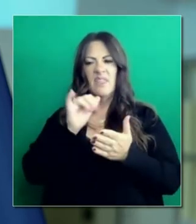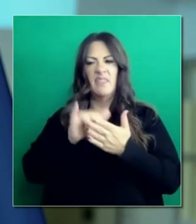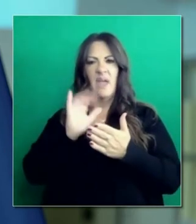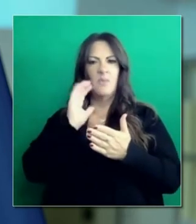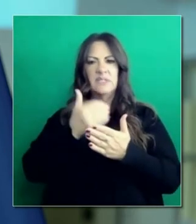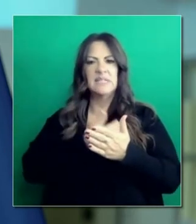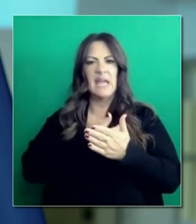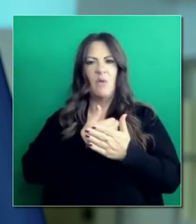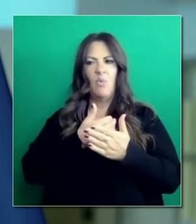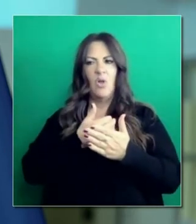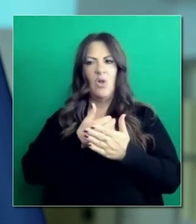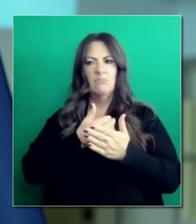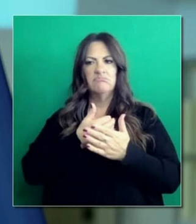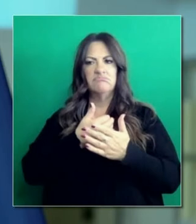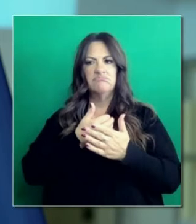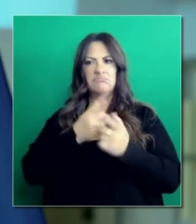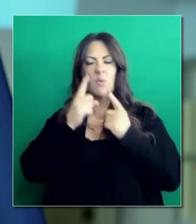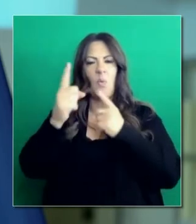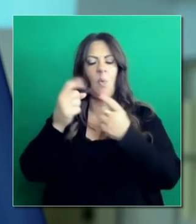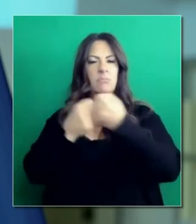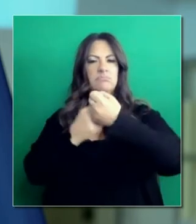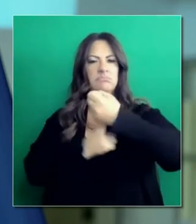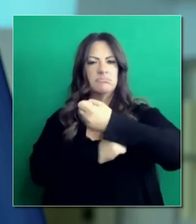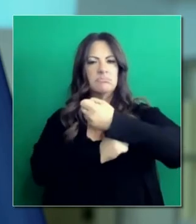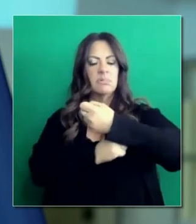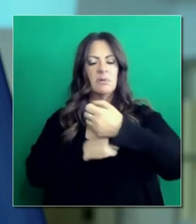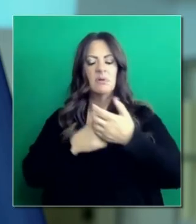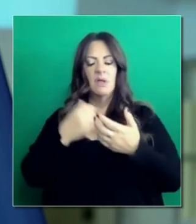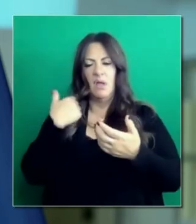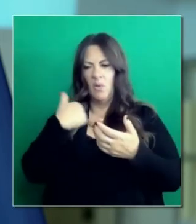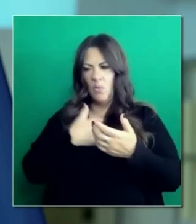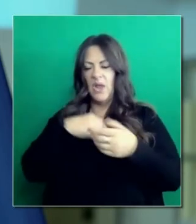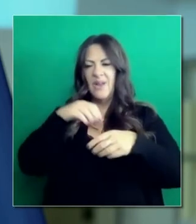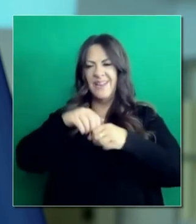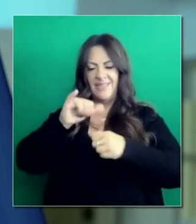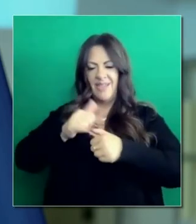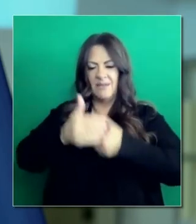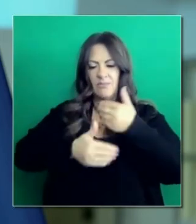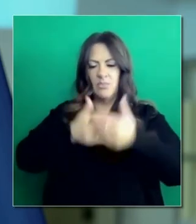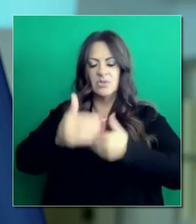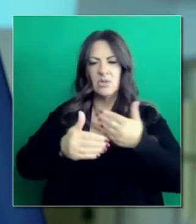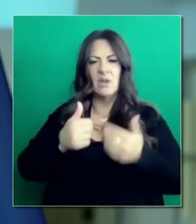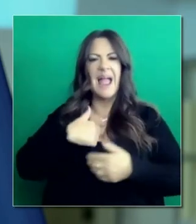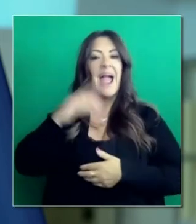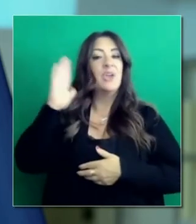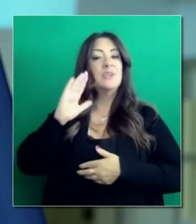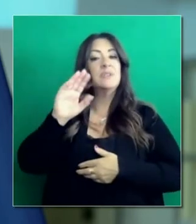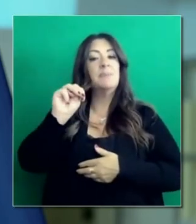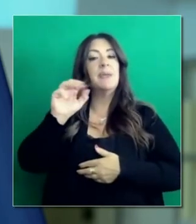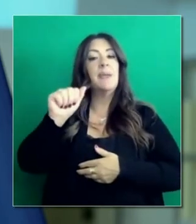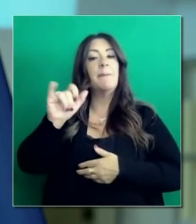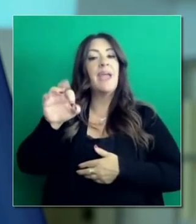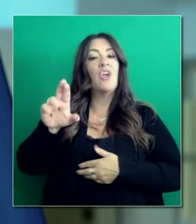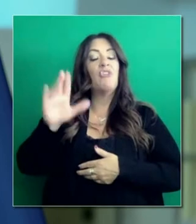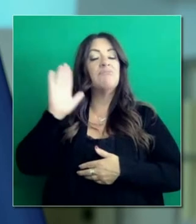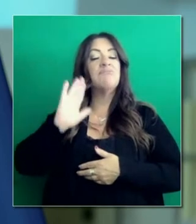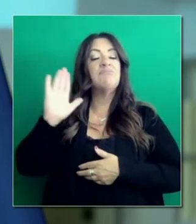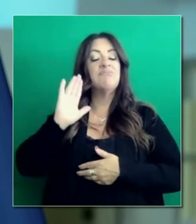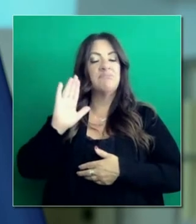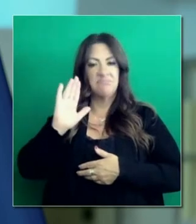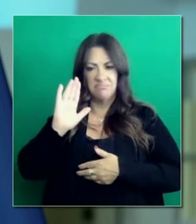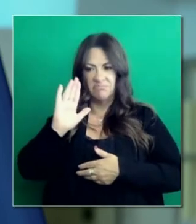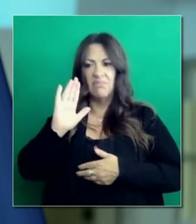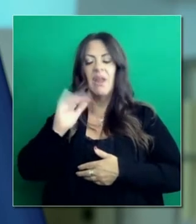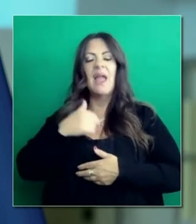fundación, este es el predicado de este proceso de deliberación. Estoy familiarizado como un antiguo alcalde de estos